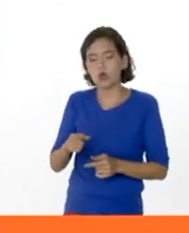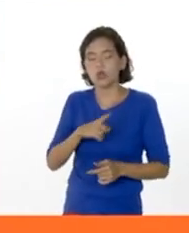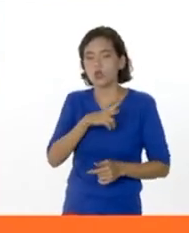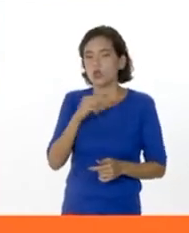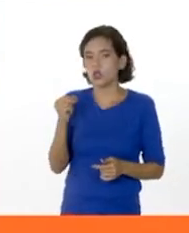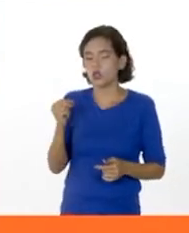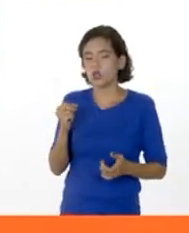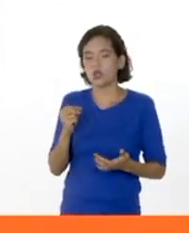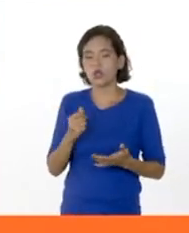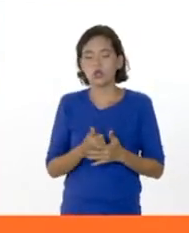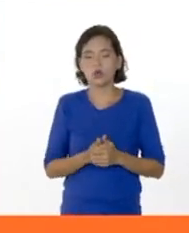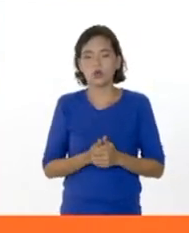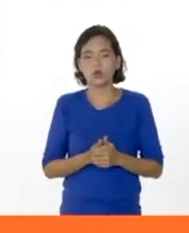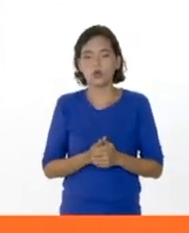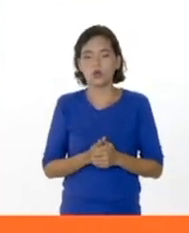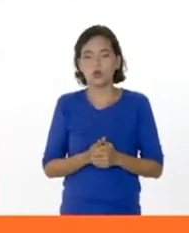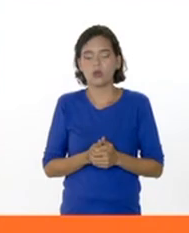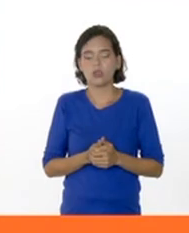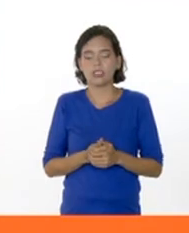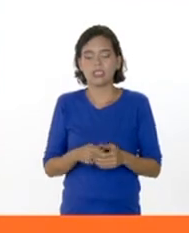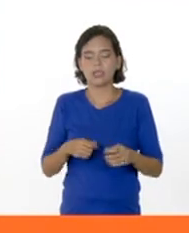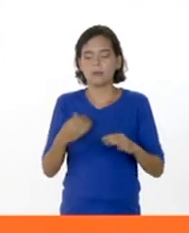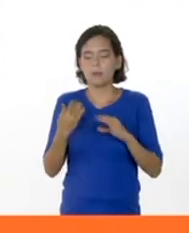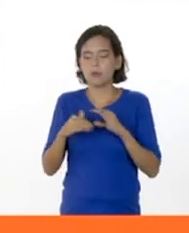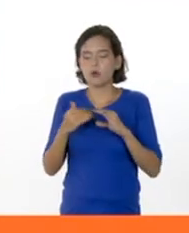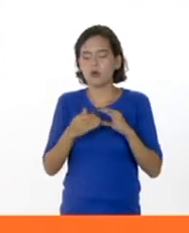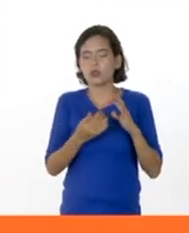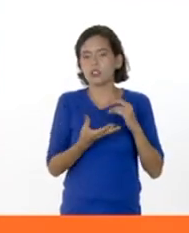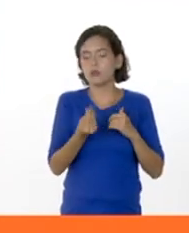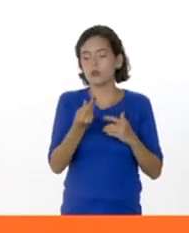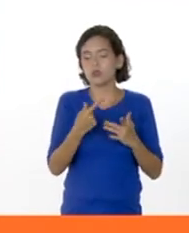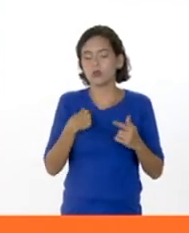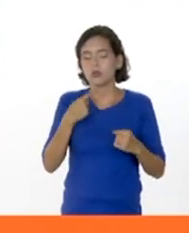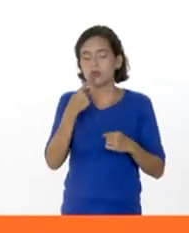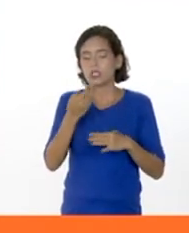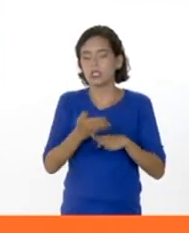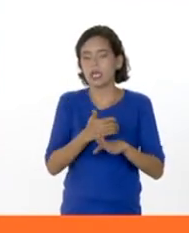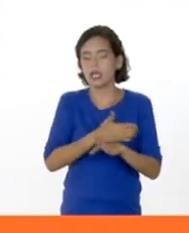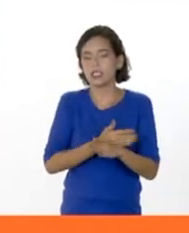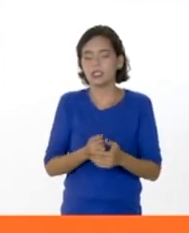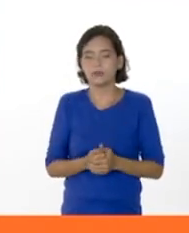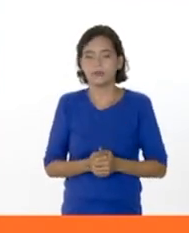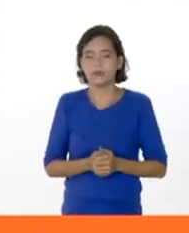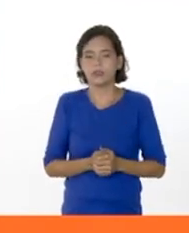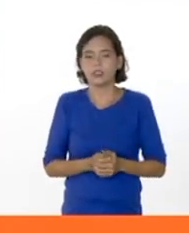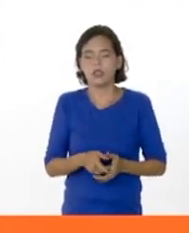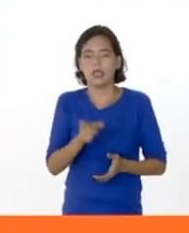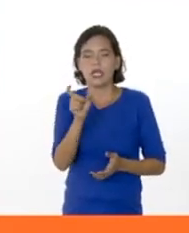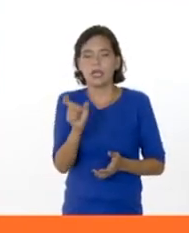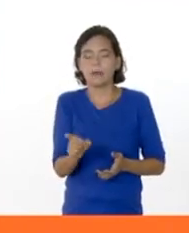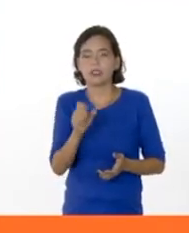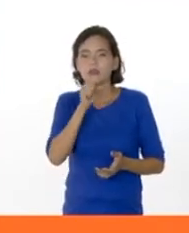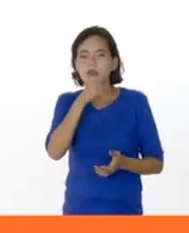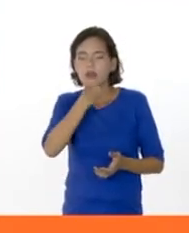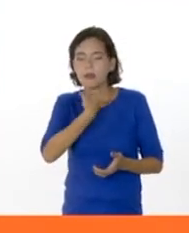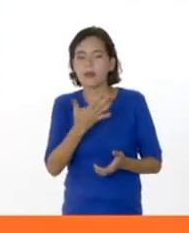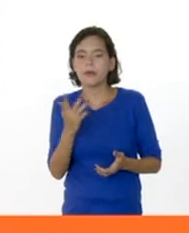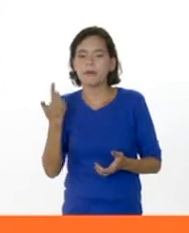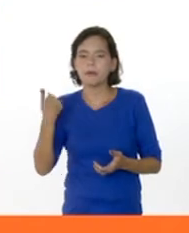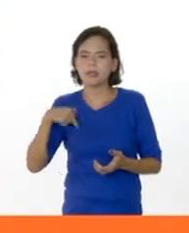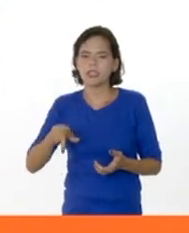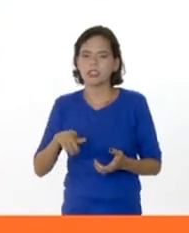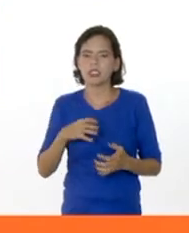controlar esas segregaciones, como lo dijiste desde el principio, Reinaldo, la persona en la vejez va a tener